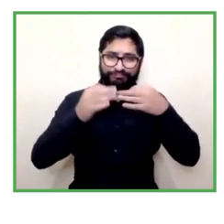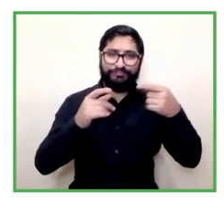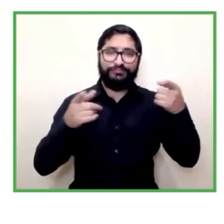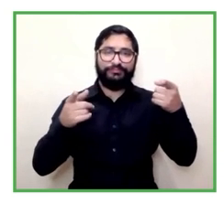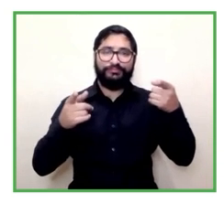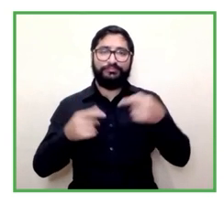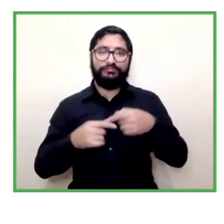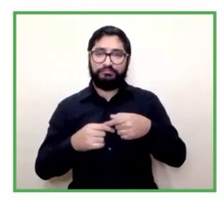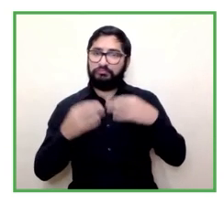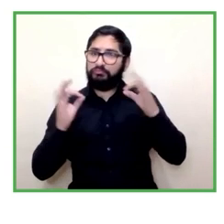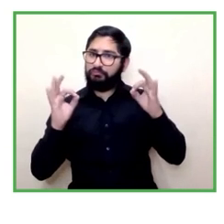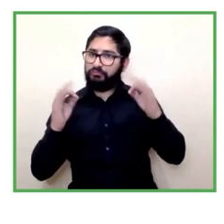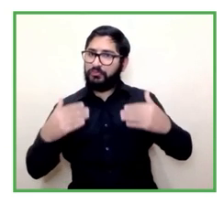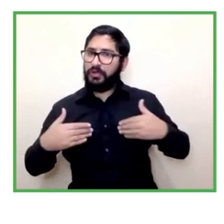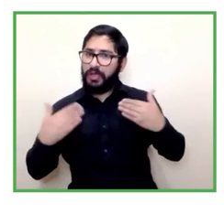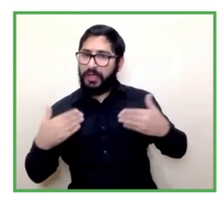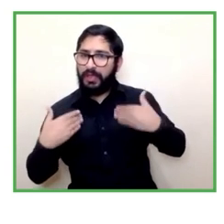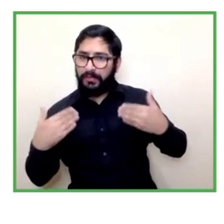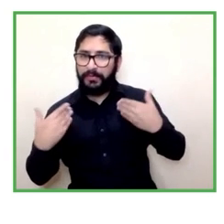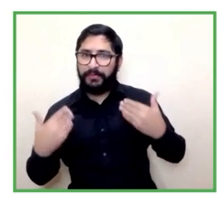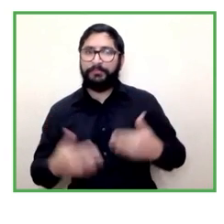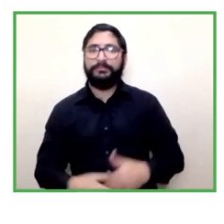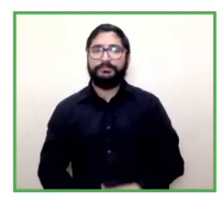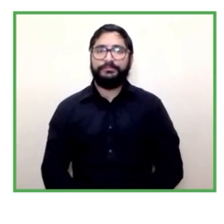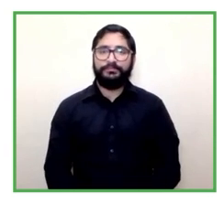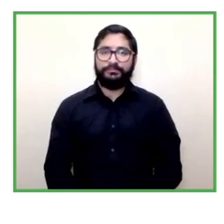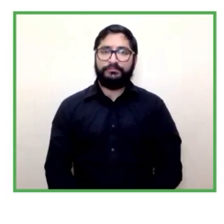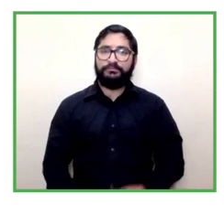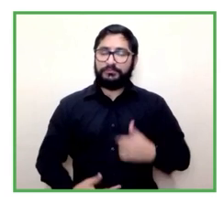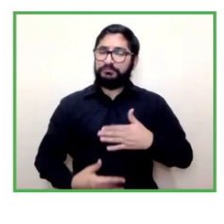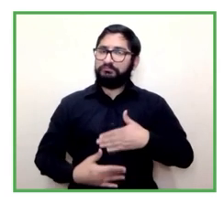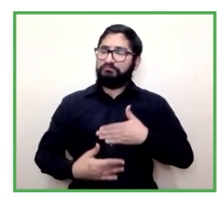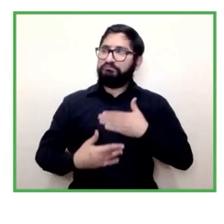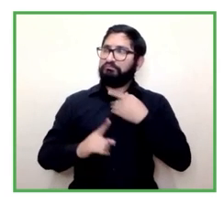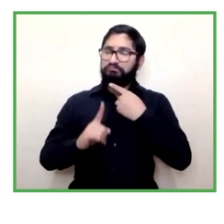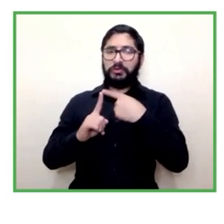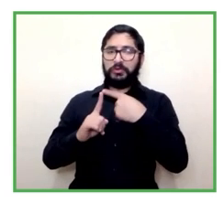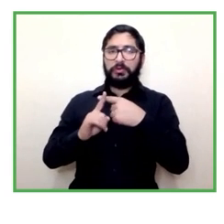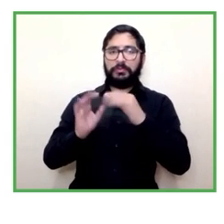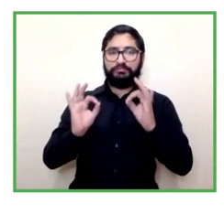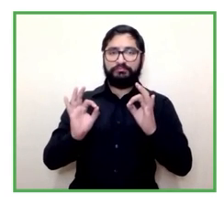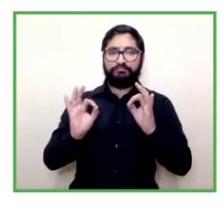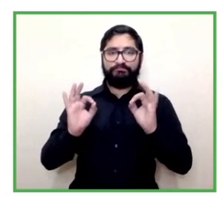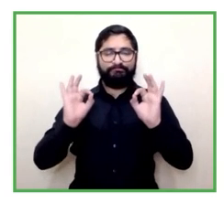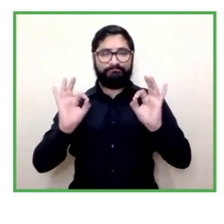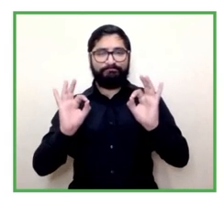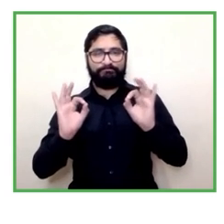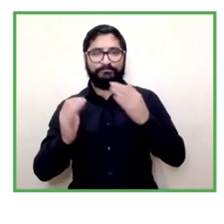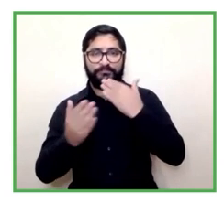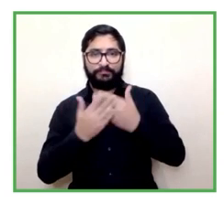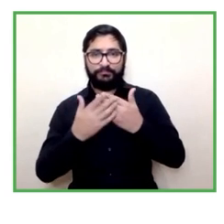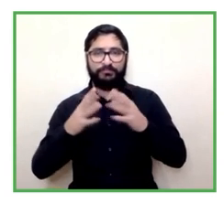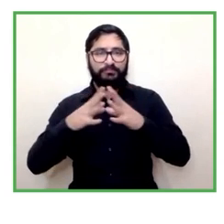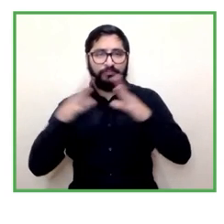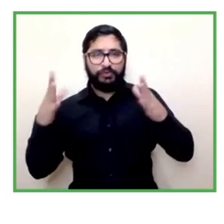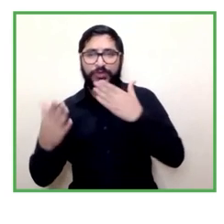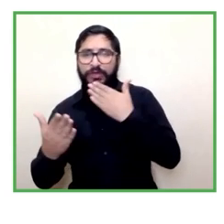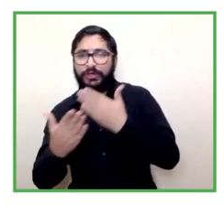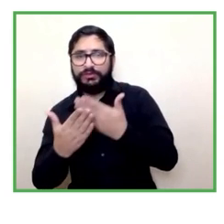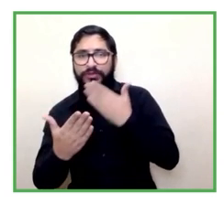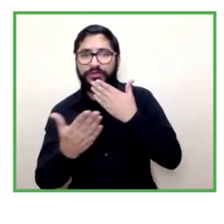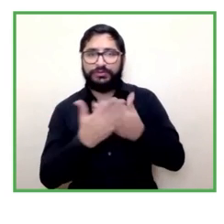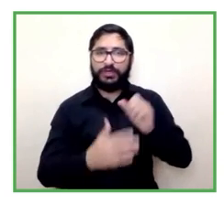muy refrescante muy interesante muy interesante escucharlos así que muchas gracias gracias a ustedes